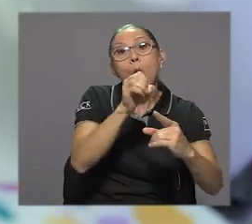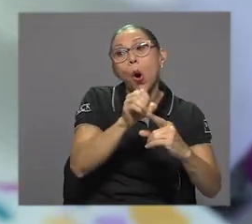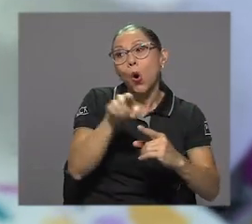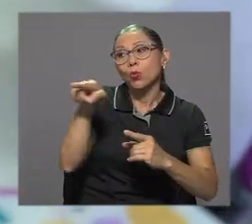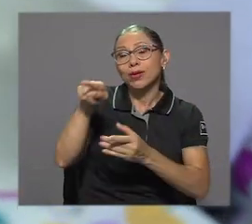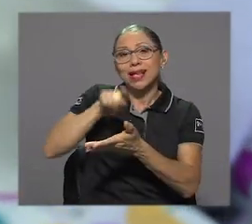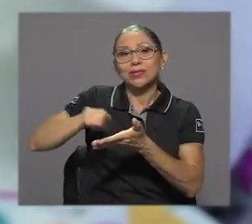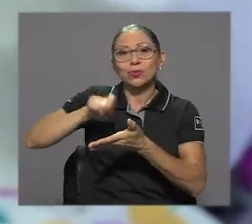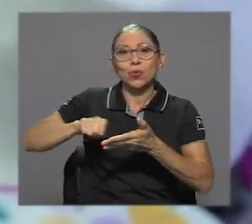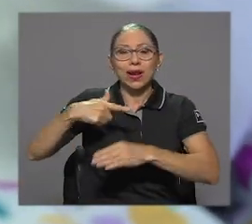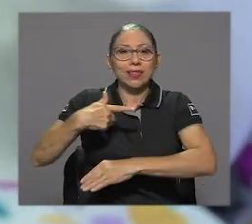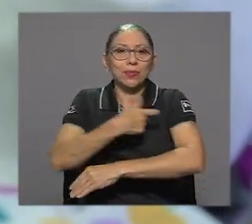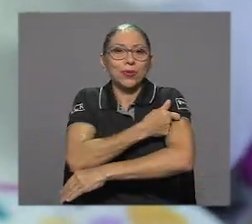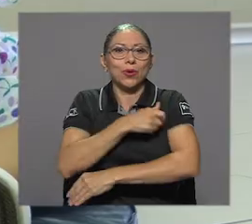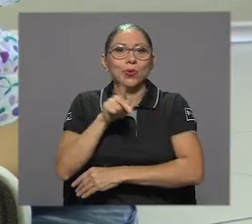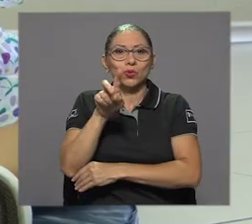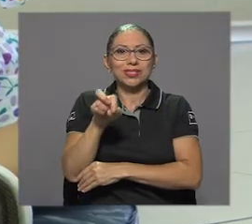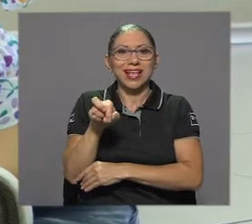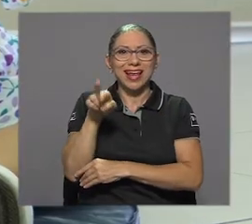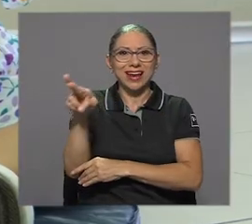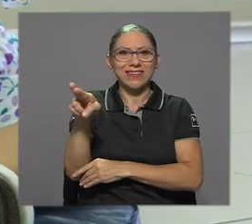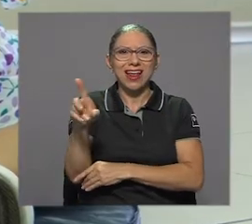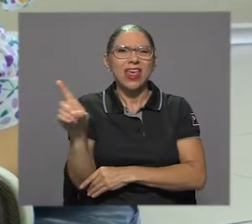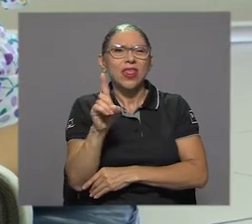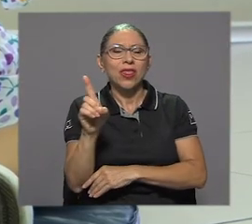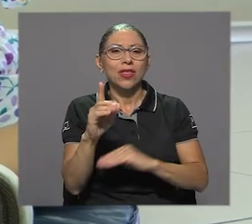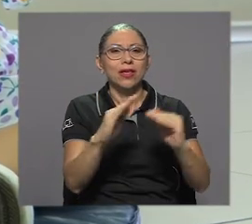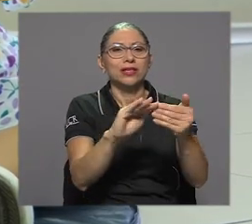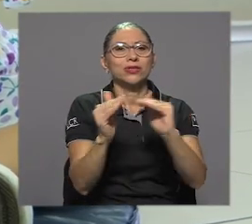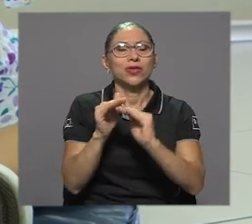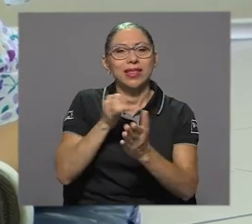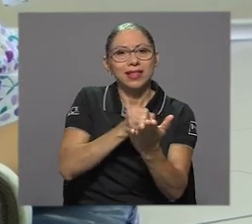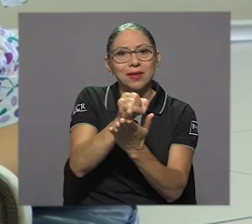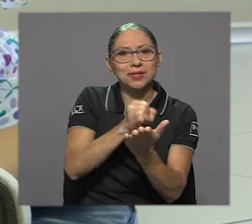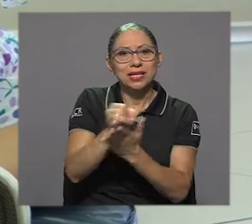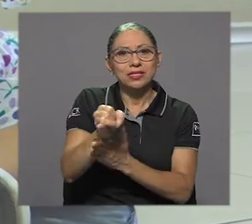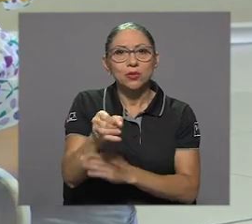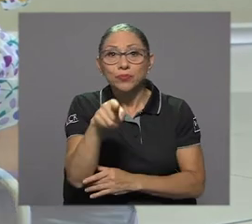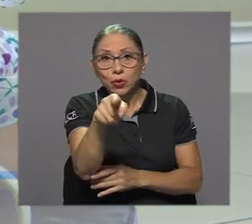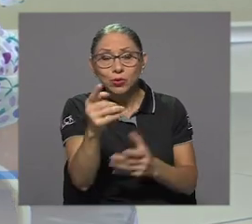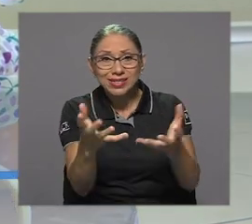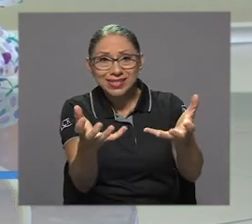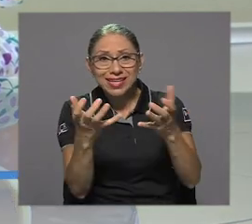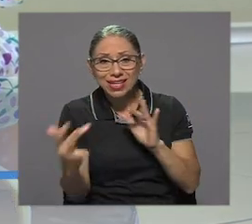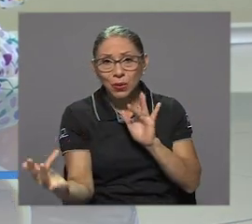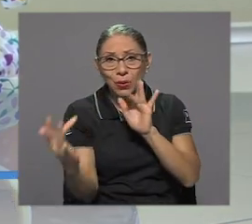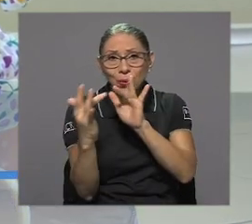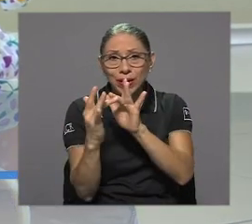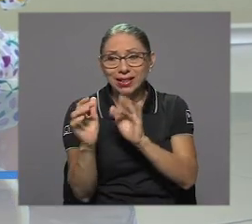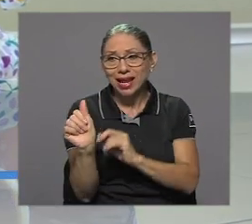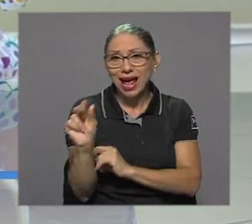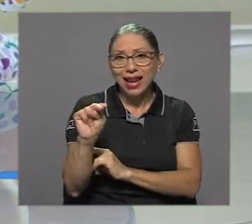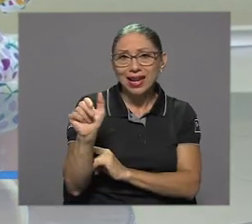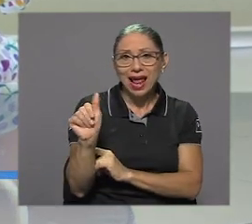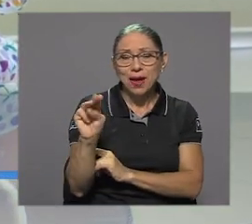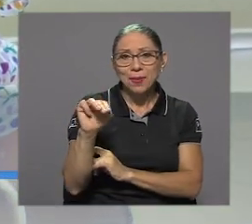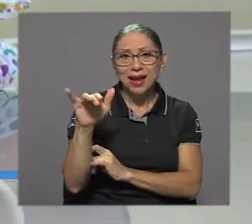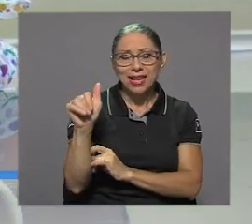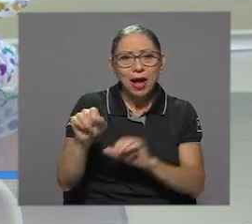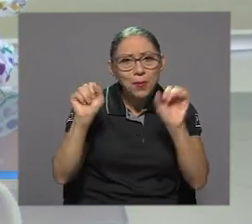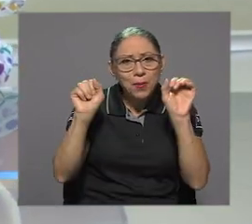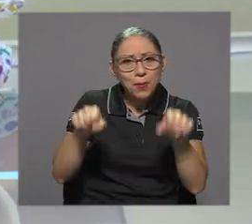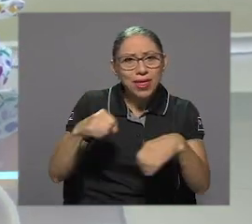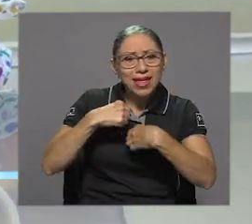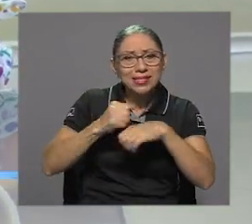realizan a domicilio o en la Escuela de Enfermería de la UCR, ubicada en la ciudad de la investigación. Si usted